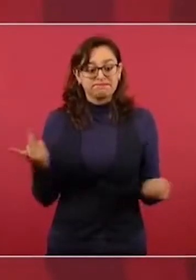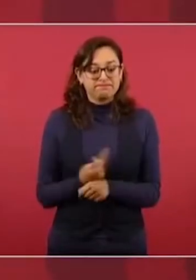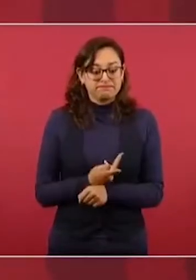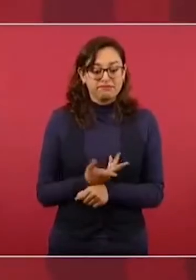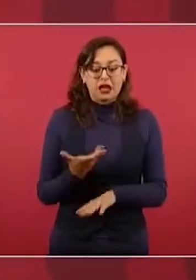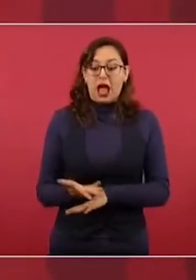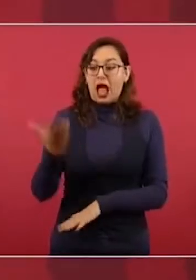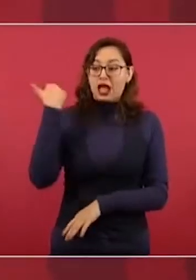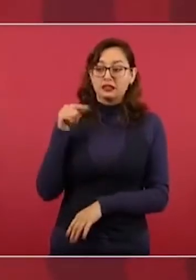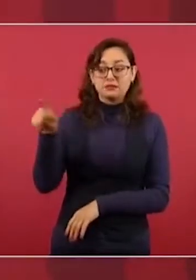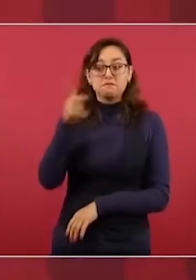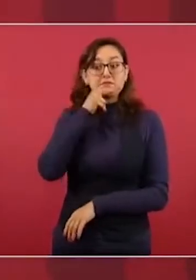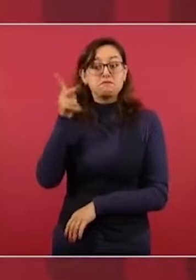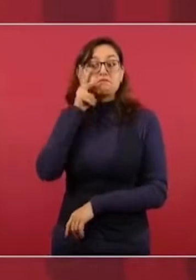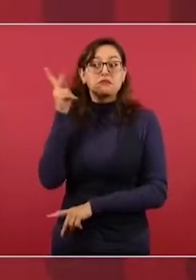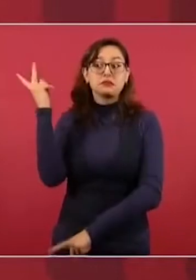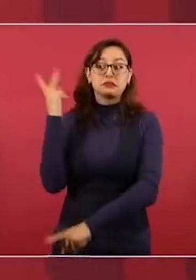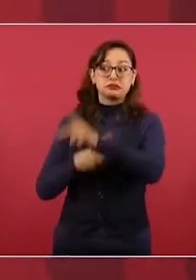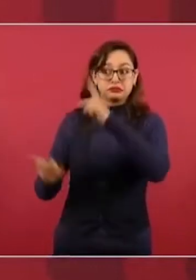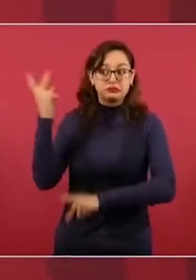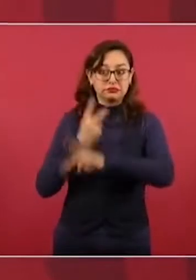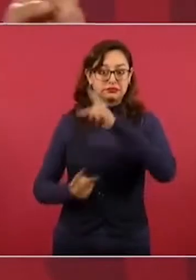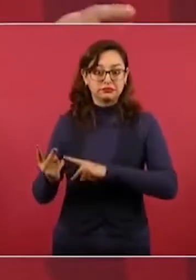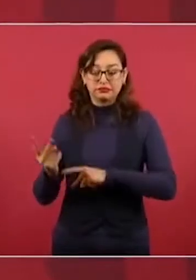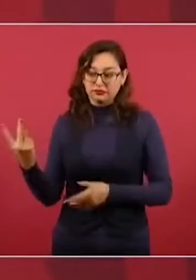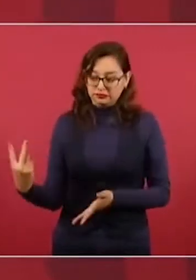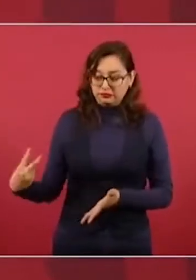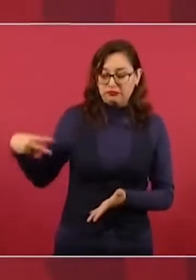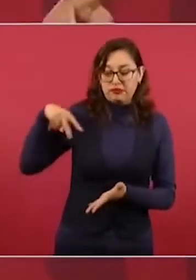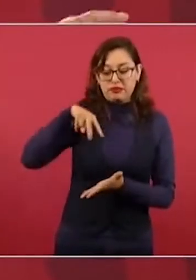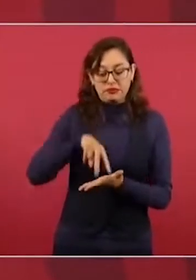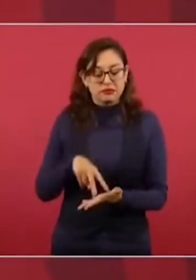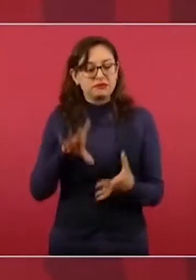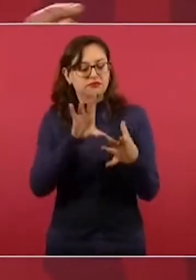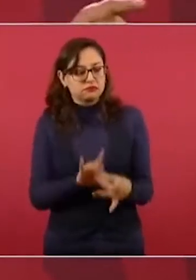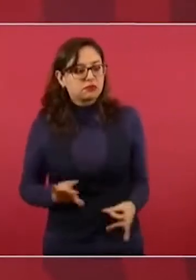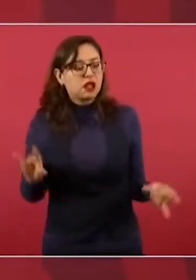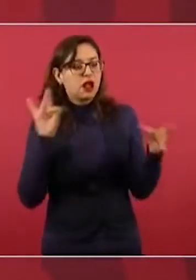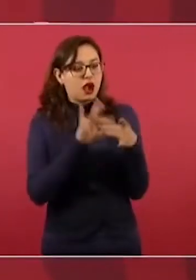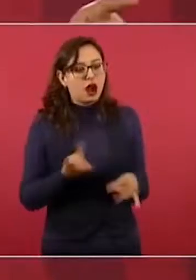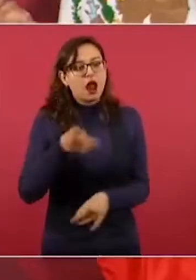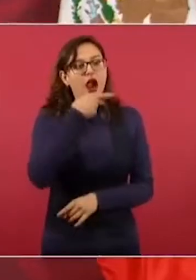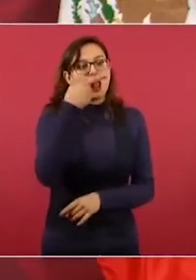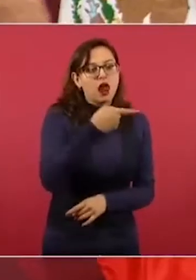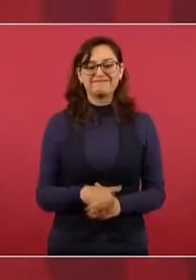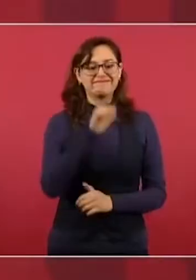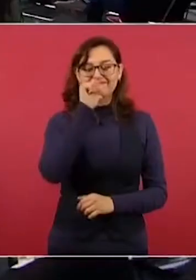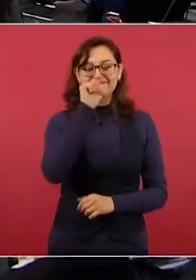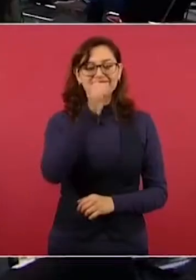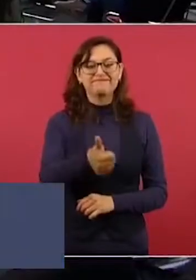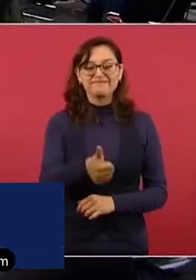Cristo, un hombre bueno y humano, por ser el único en entender la estrategia de seguridad ya que entendió que el uso de la fuerza no resuelve problemas sociales.